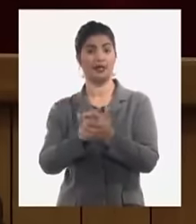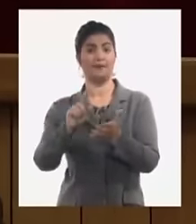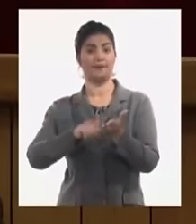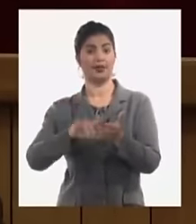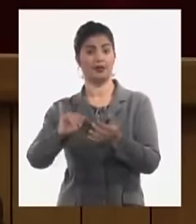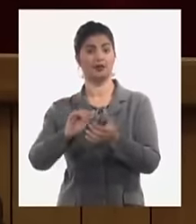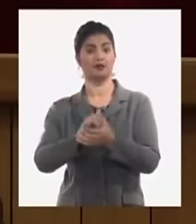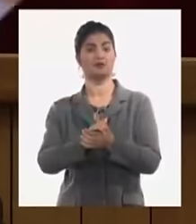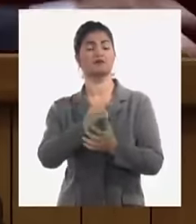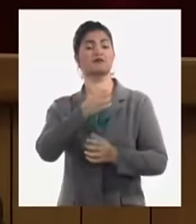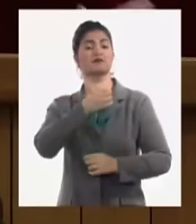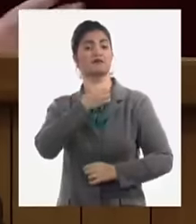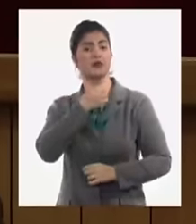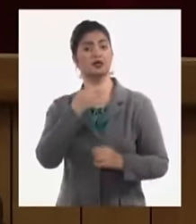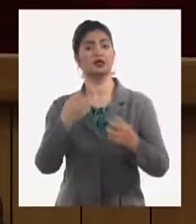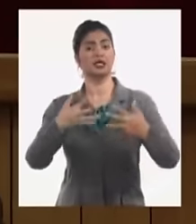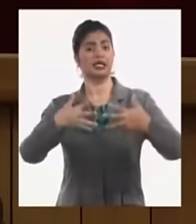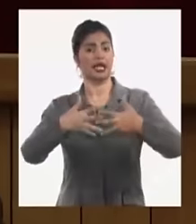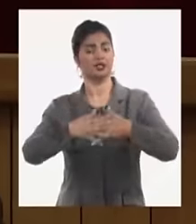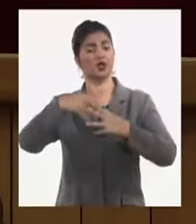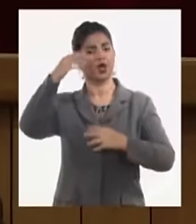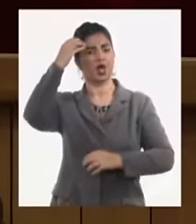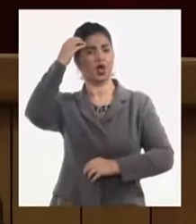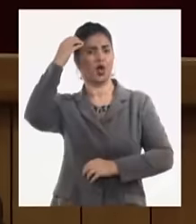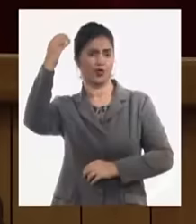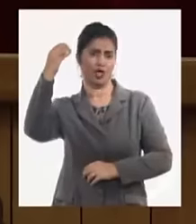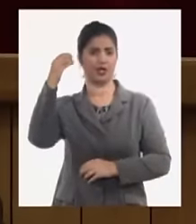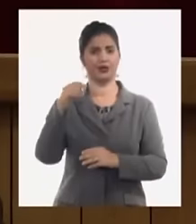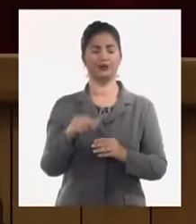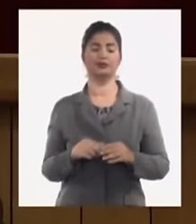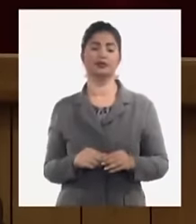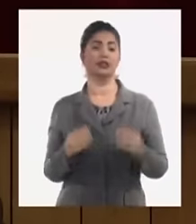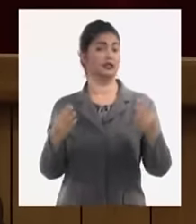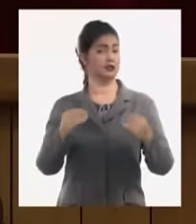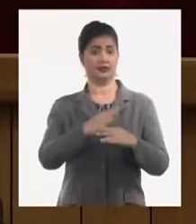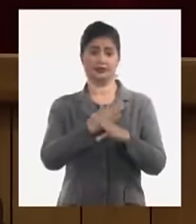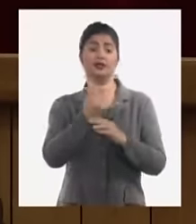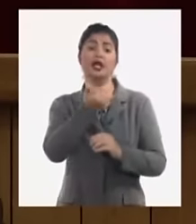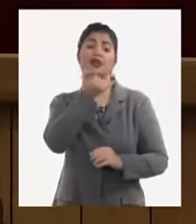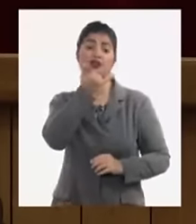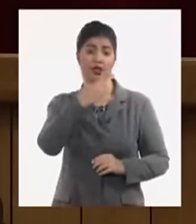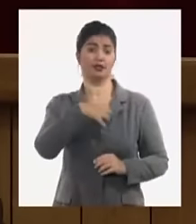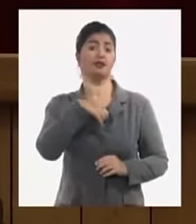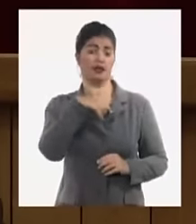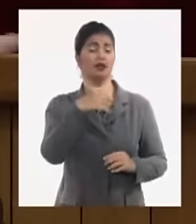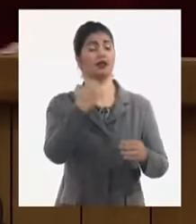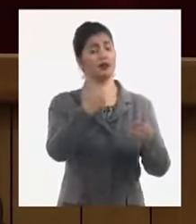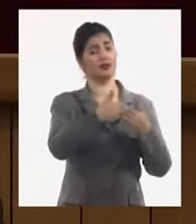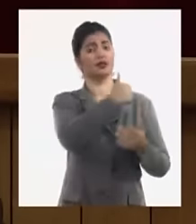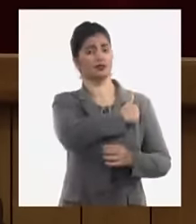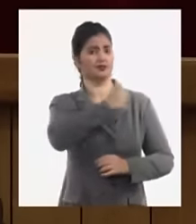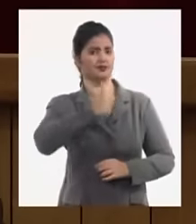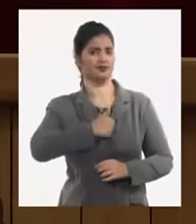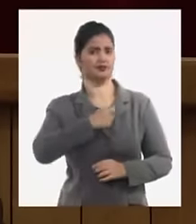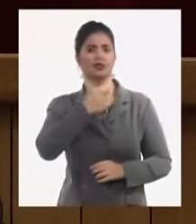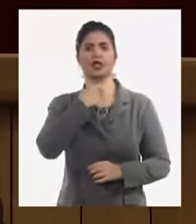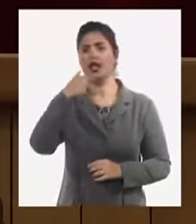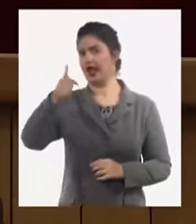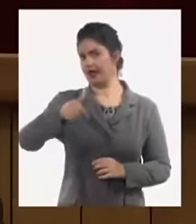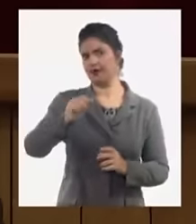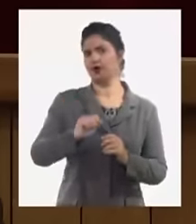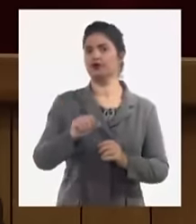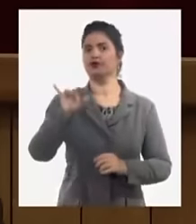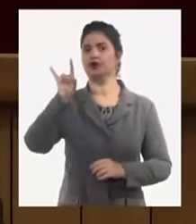lo gubernamental que incluye las empresas ¿cómo es posible que una VB o una empresa